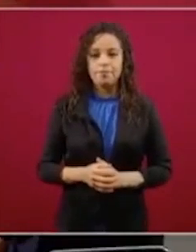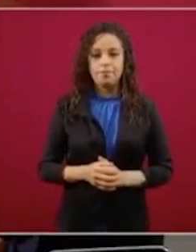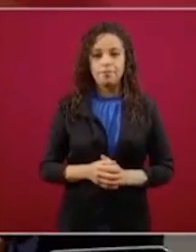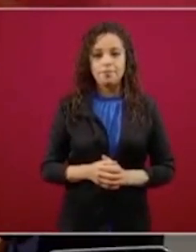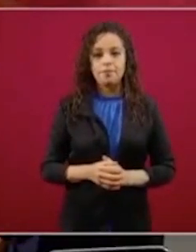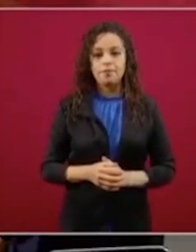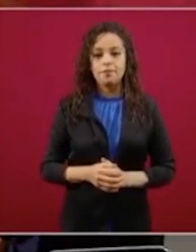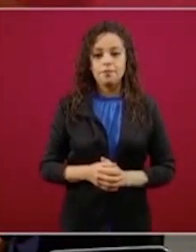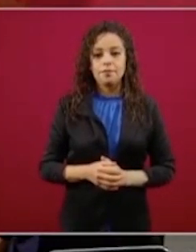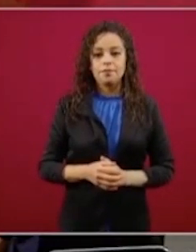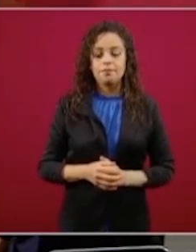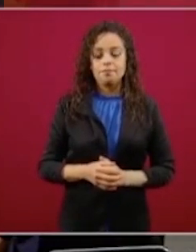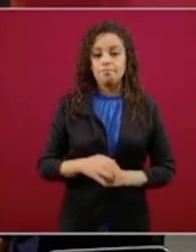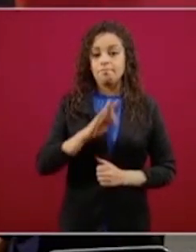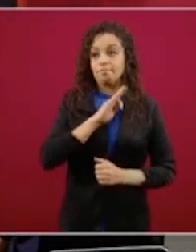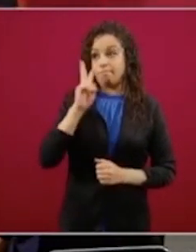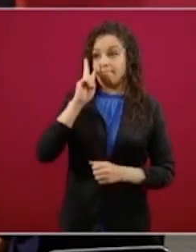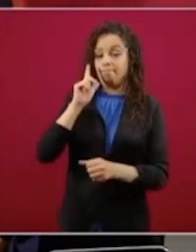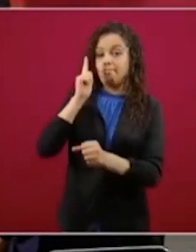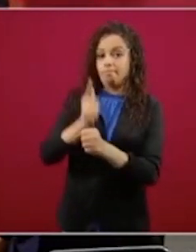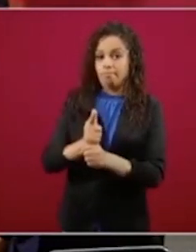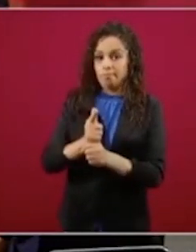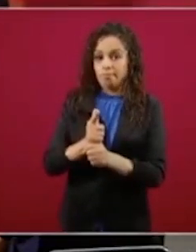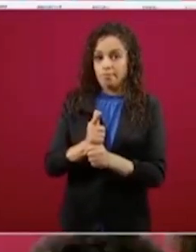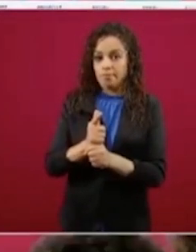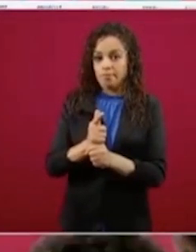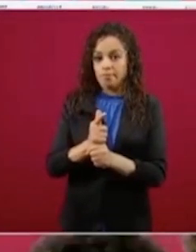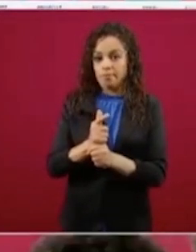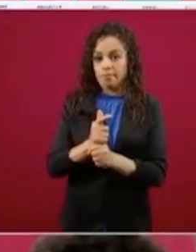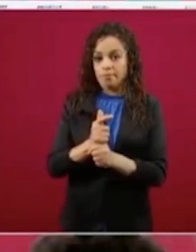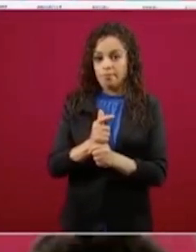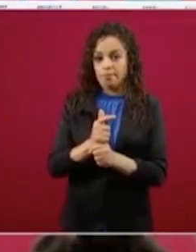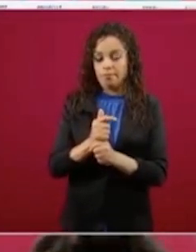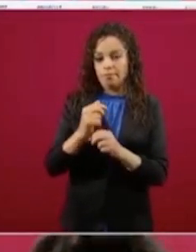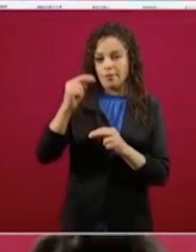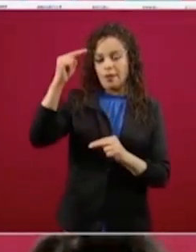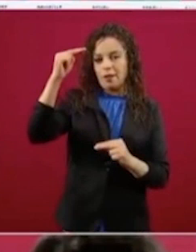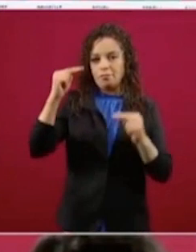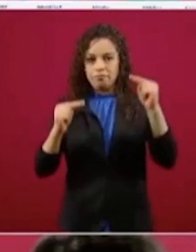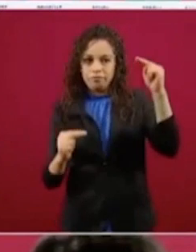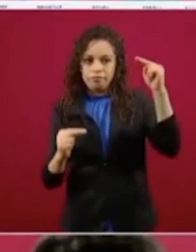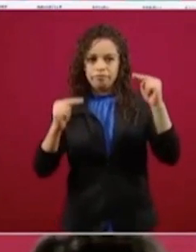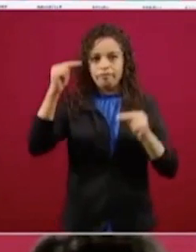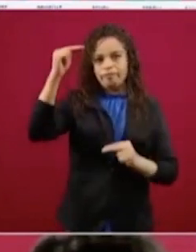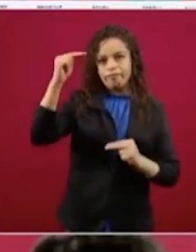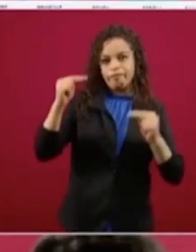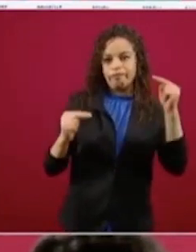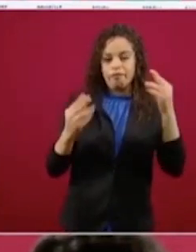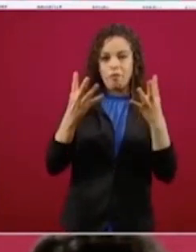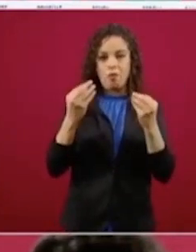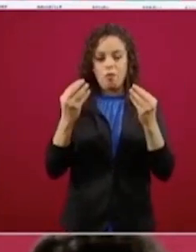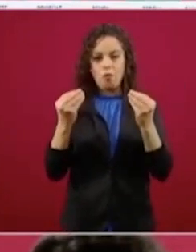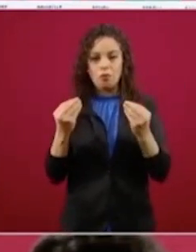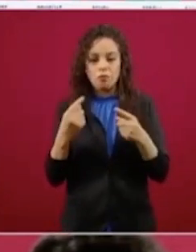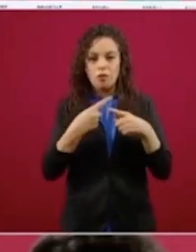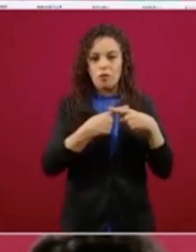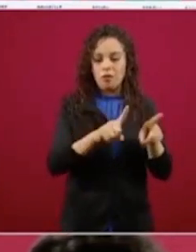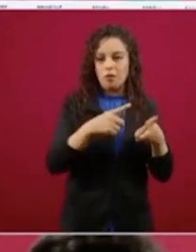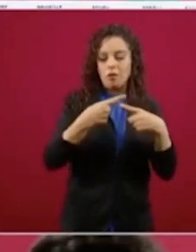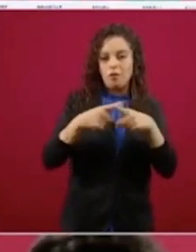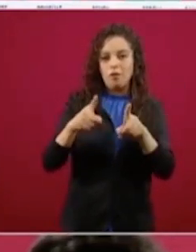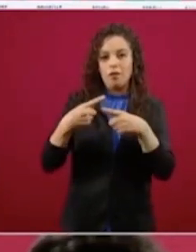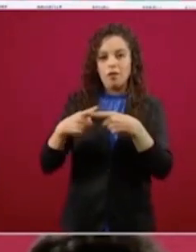En este momento hay un desbalance de las oportunidades de atención, porque tenemos distintas